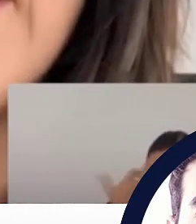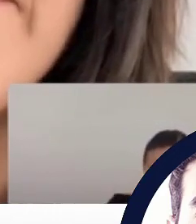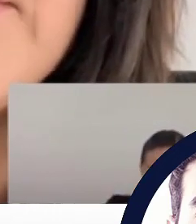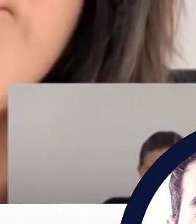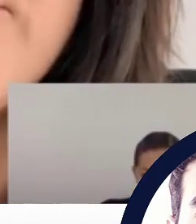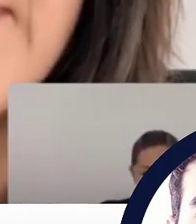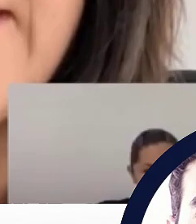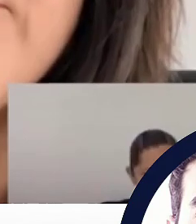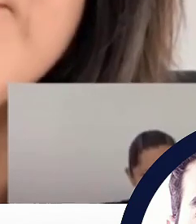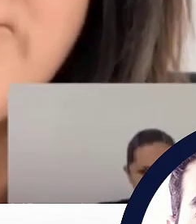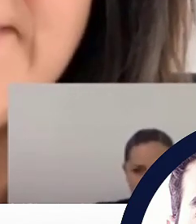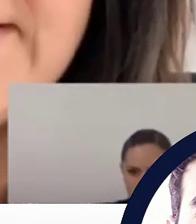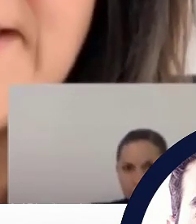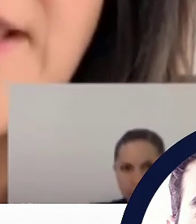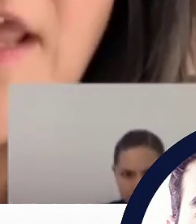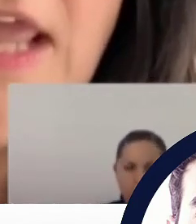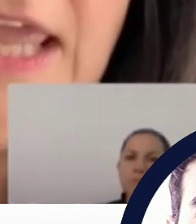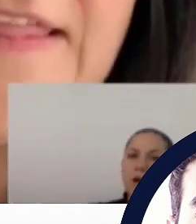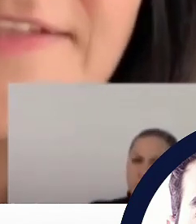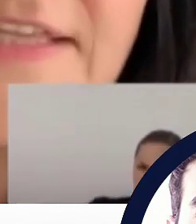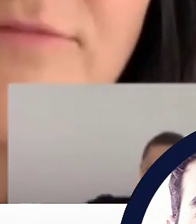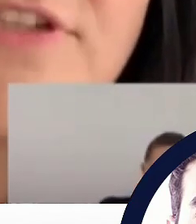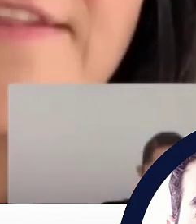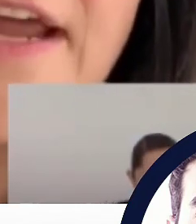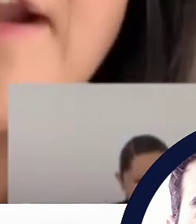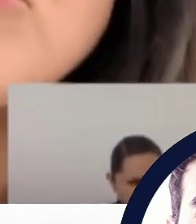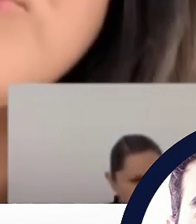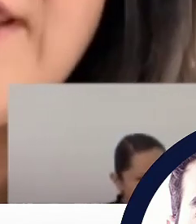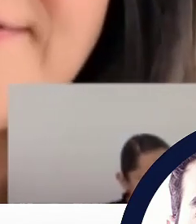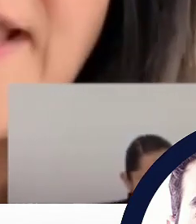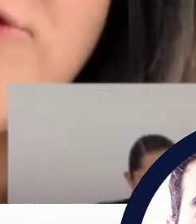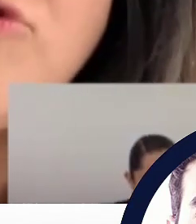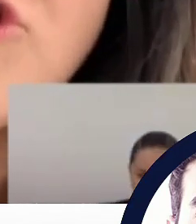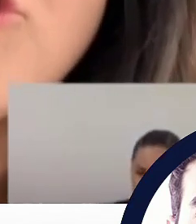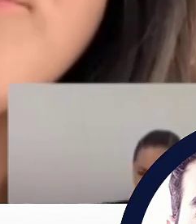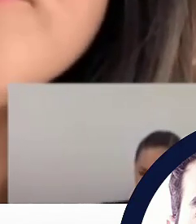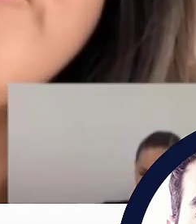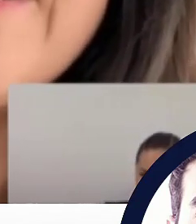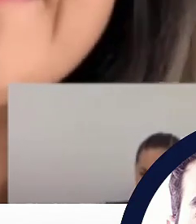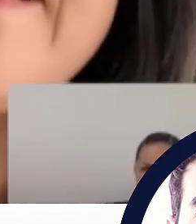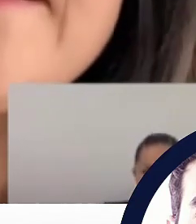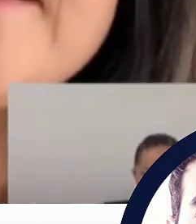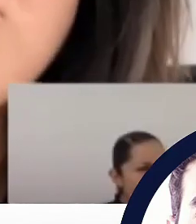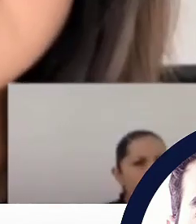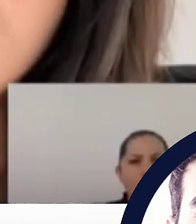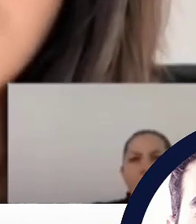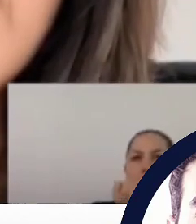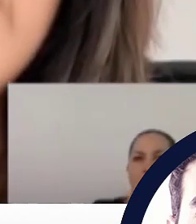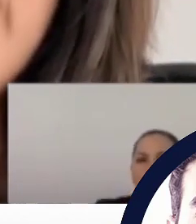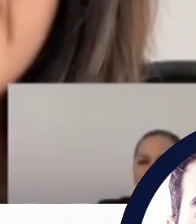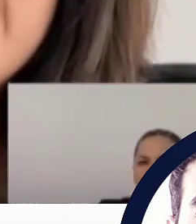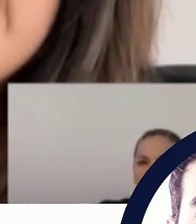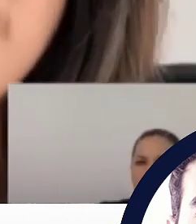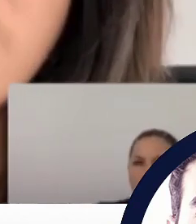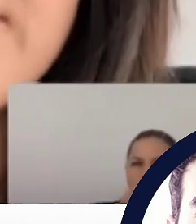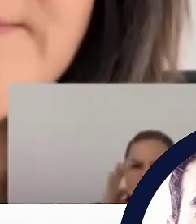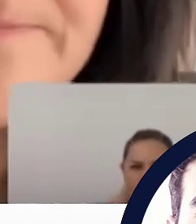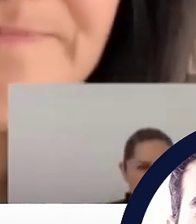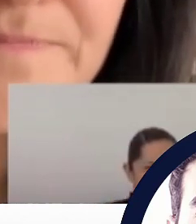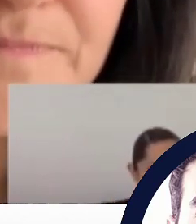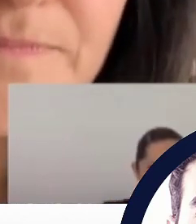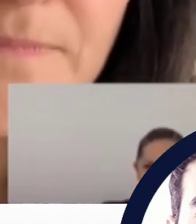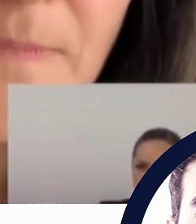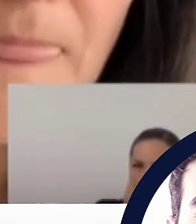tienen una sociedad preparada, tienen un sistema de salud bastante bueno.